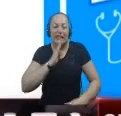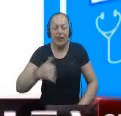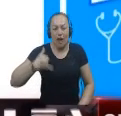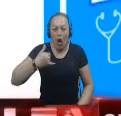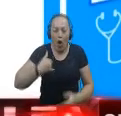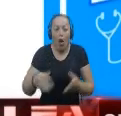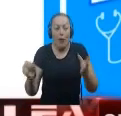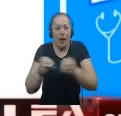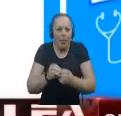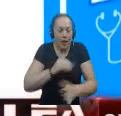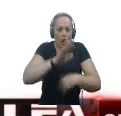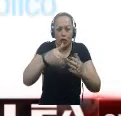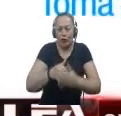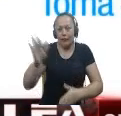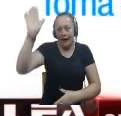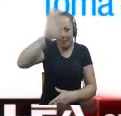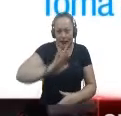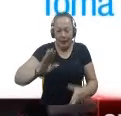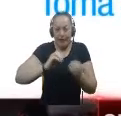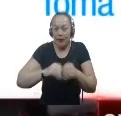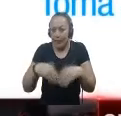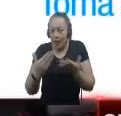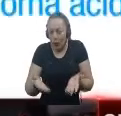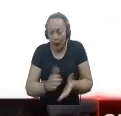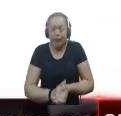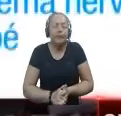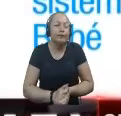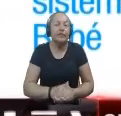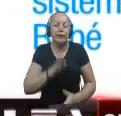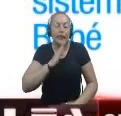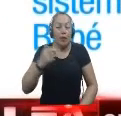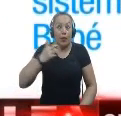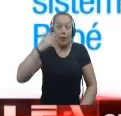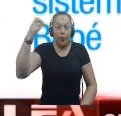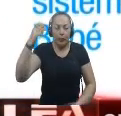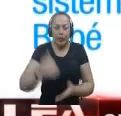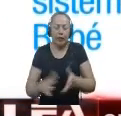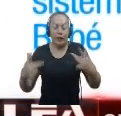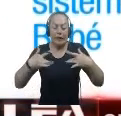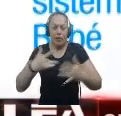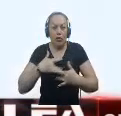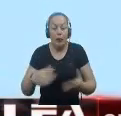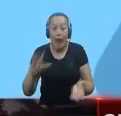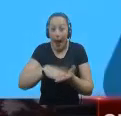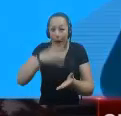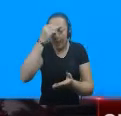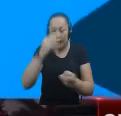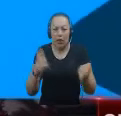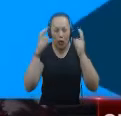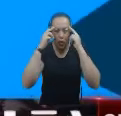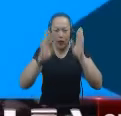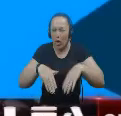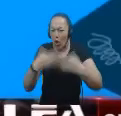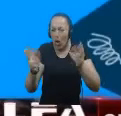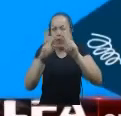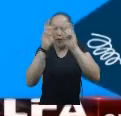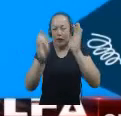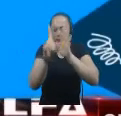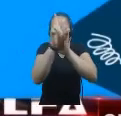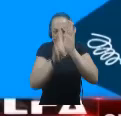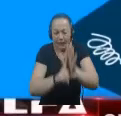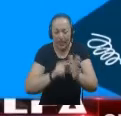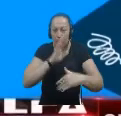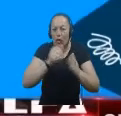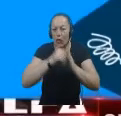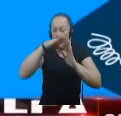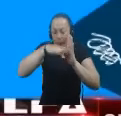adolescentes del departamento Los profesionales de la salud aumentaron sus conocimientos En lineamientos técnicos y operativos de